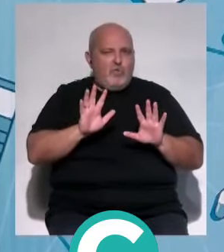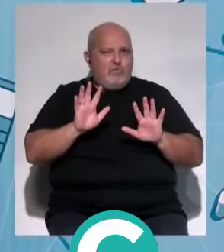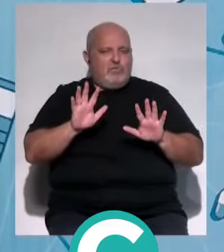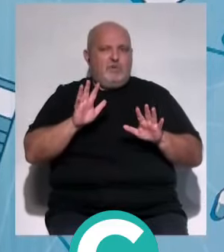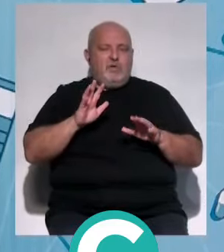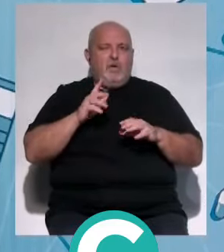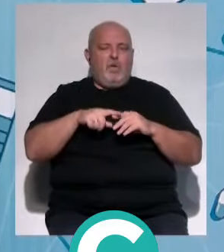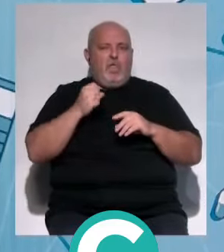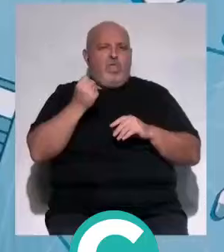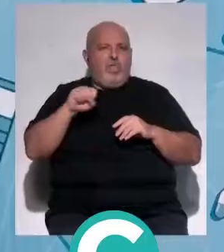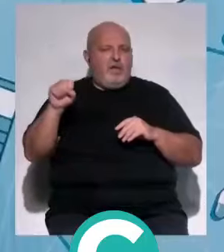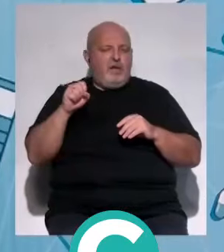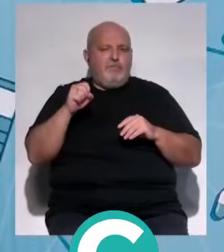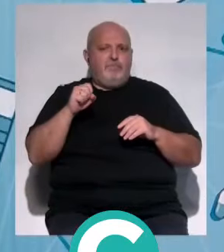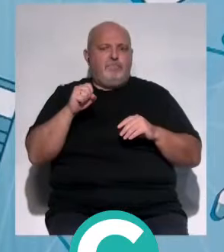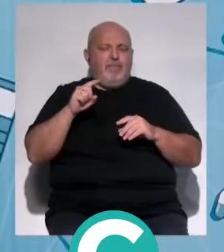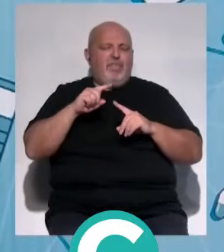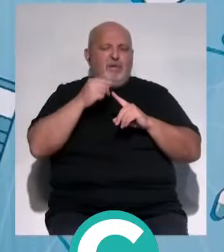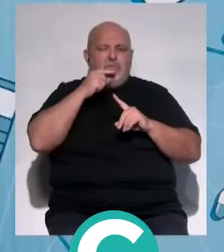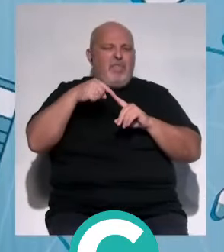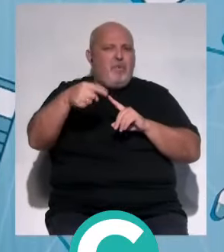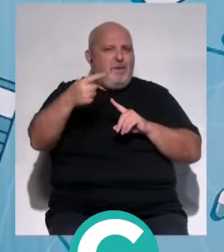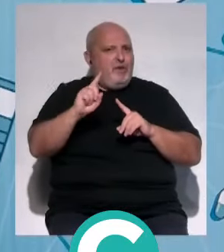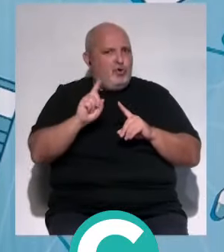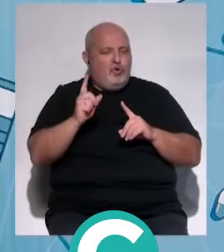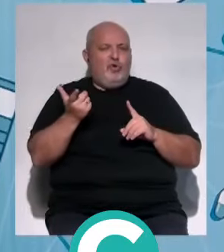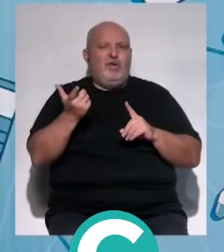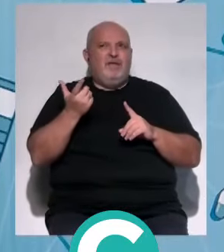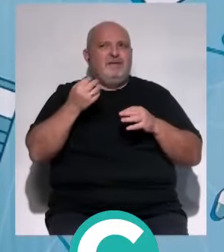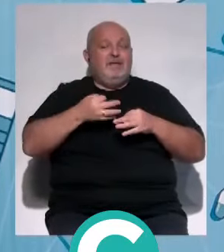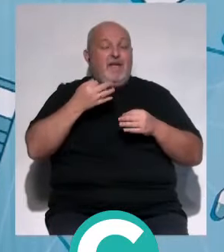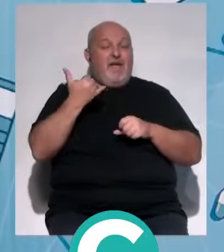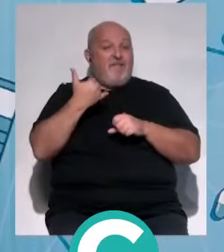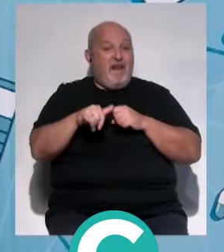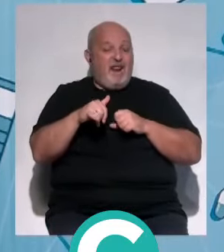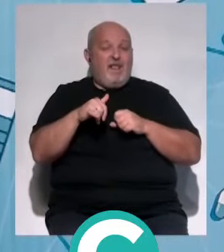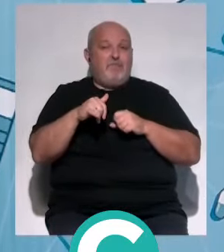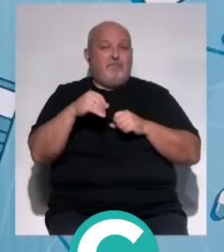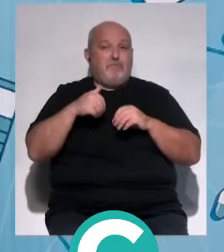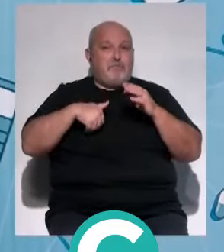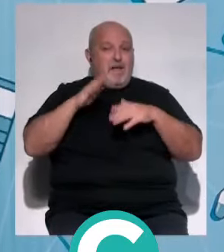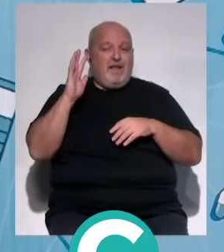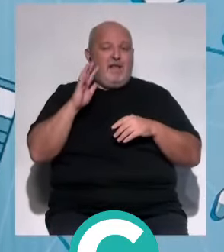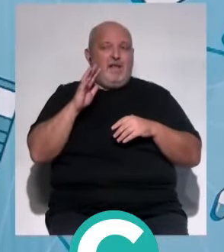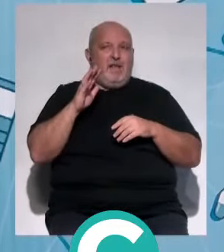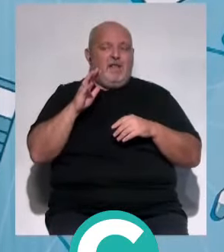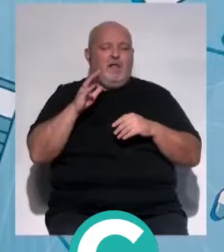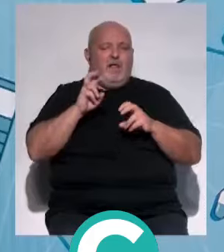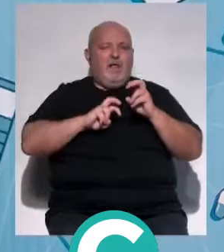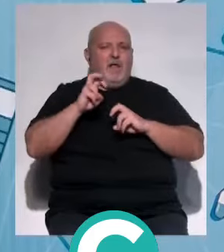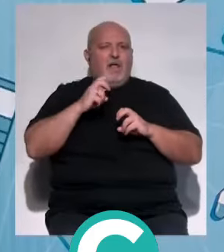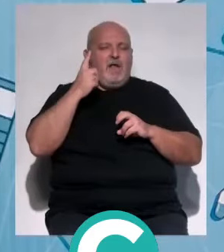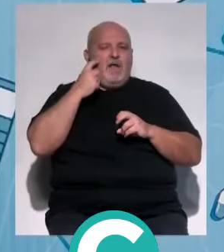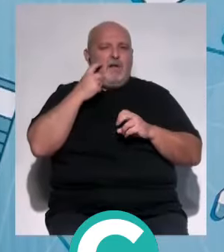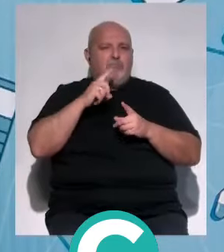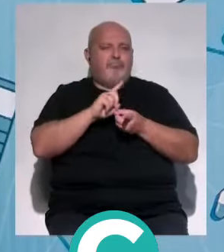que no nos saltemos ninguna comida. Siempre, creo que utilizo siempre los mismos dichos, pero es que al final son los que más tiro de recursos el hábito